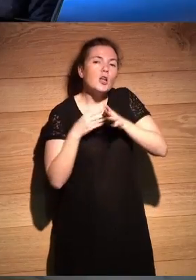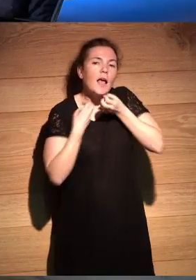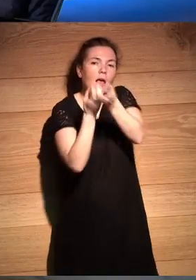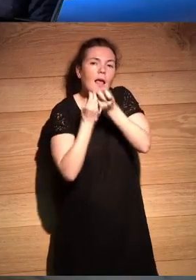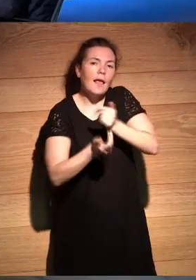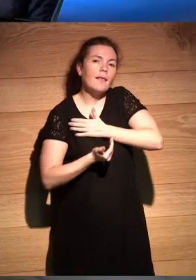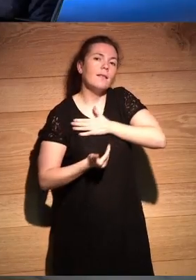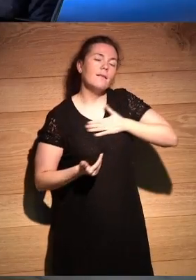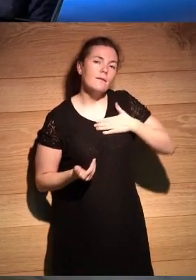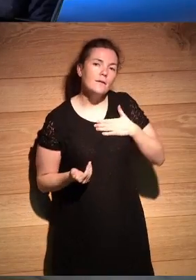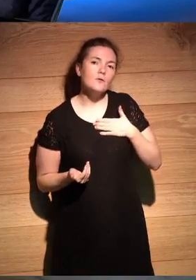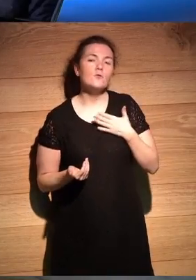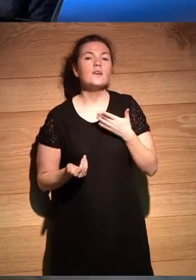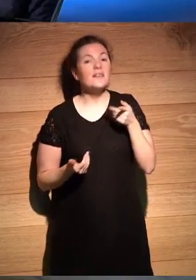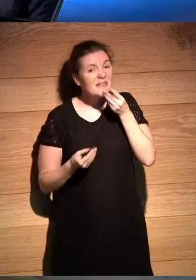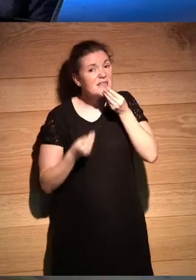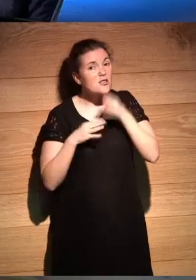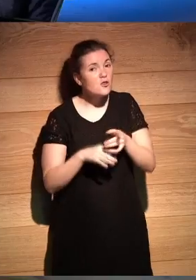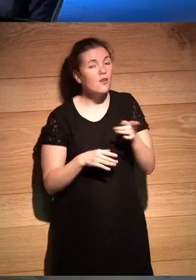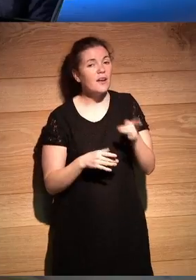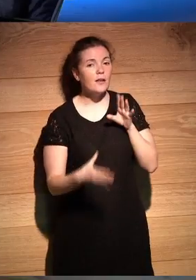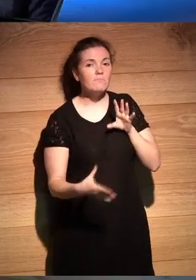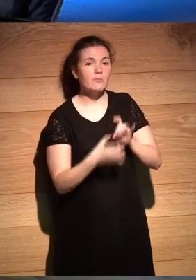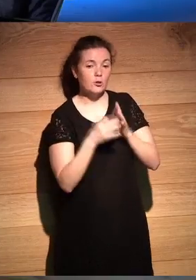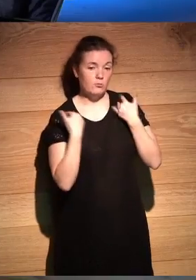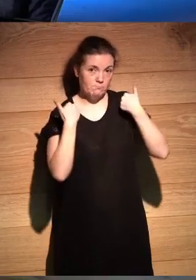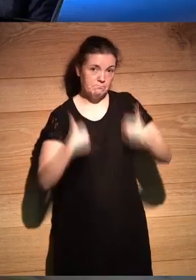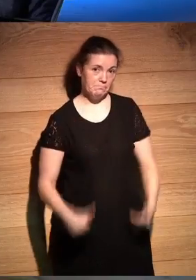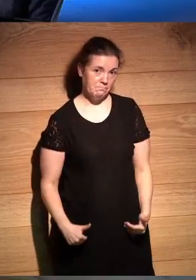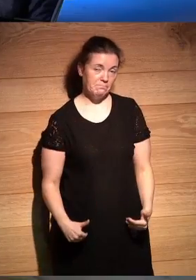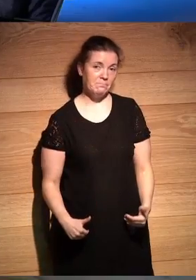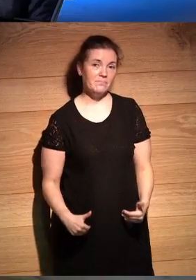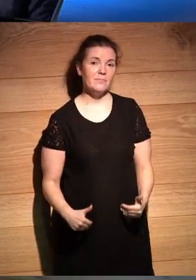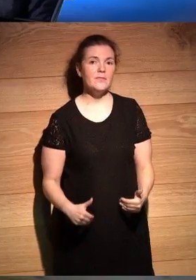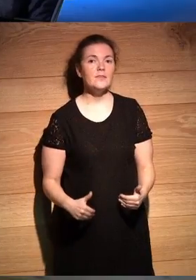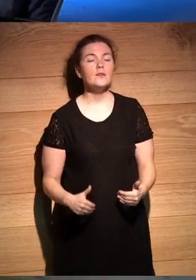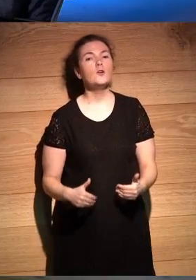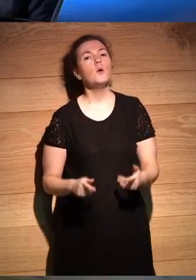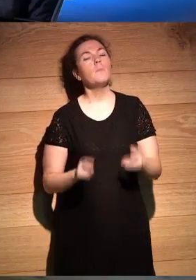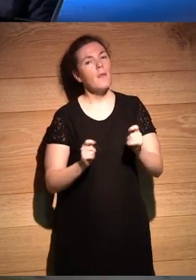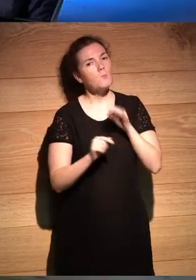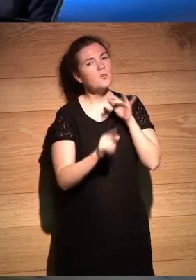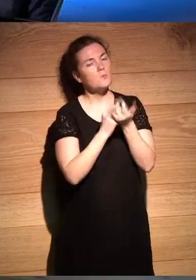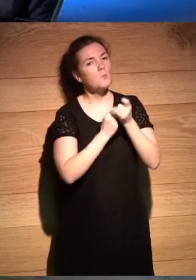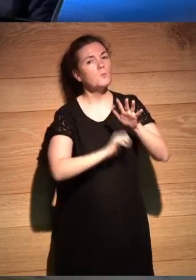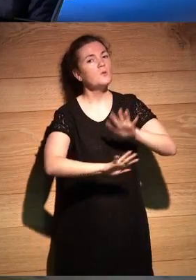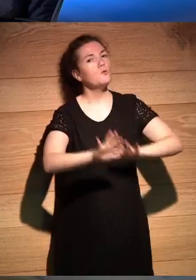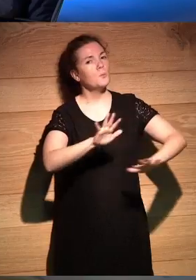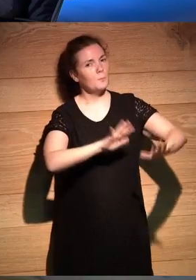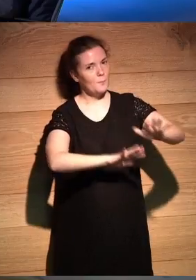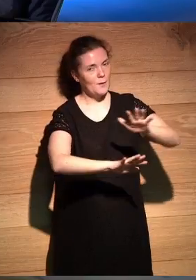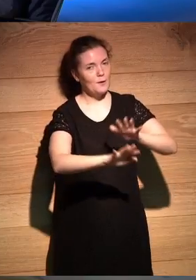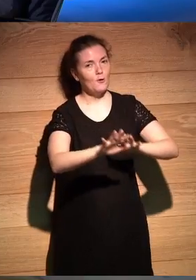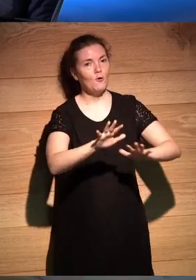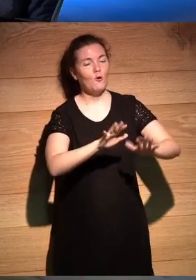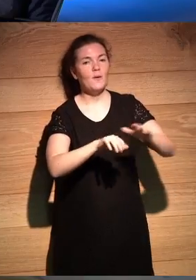y y esta historia tenía que ver conmigo misma que se complejizaba un poco también la manera